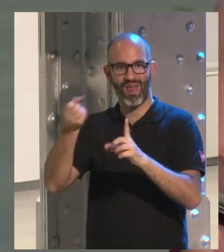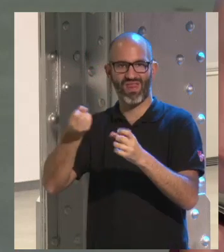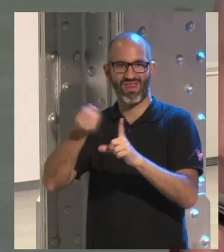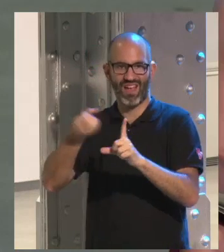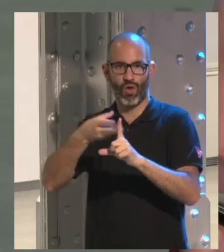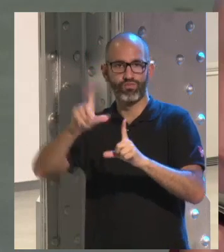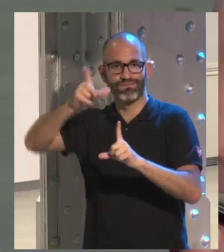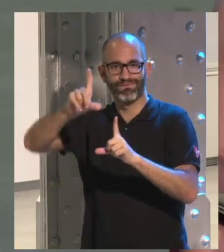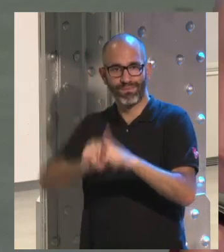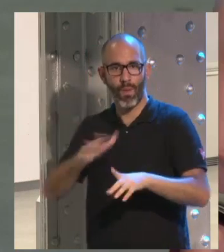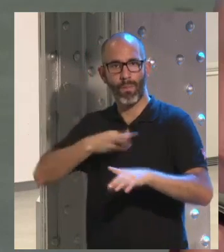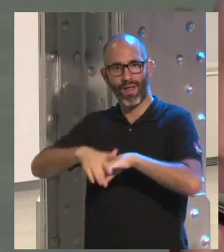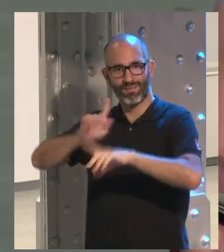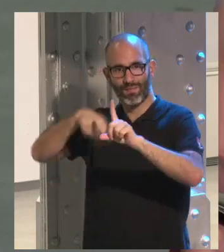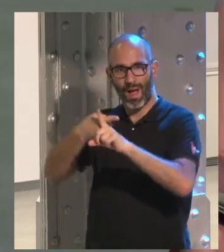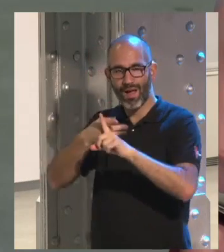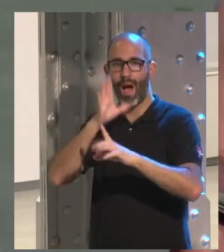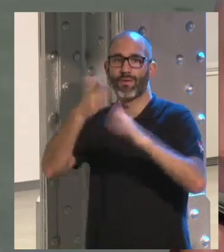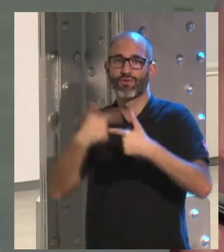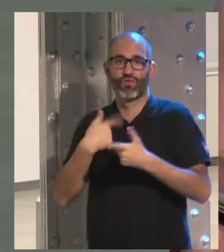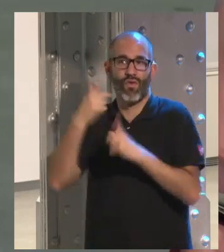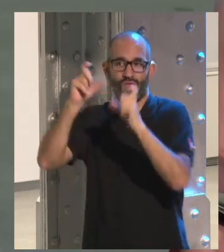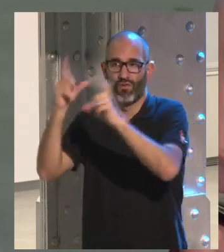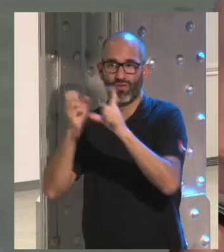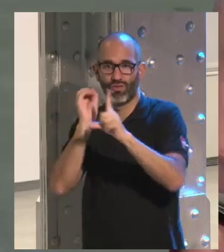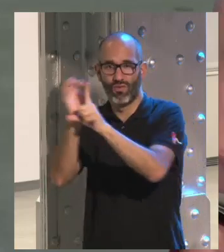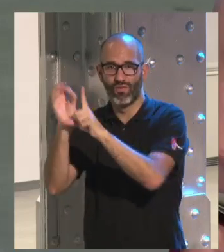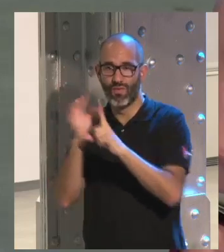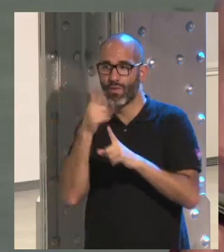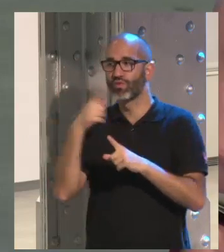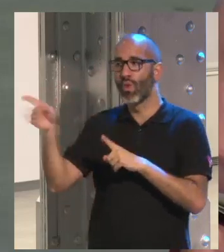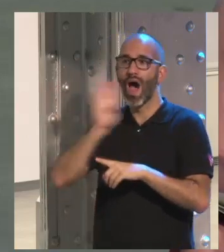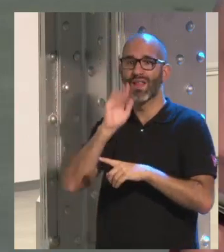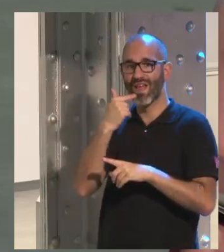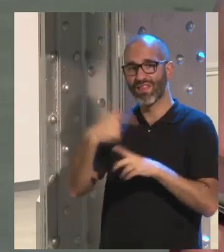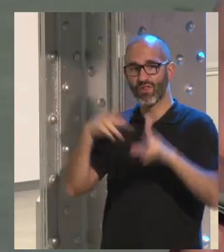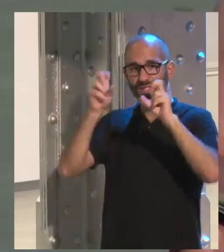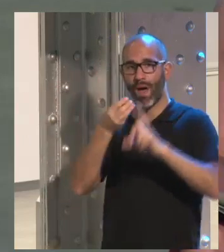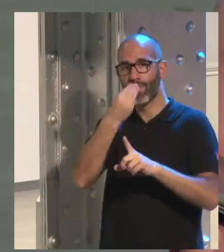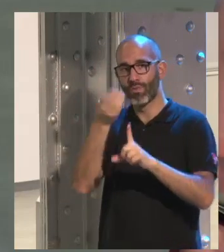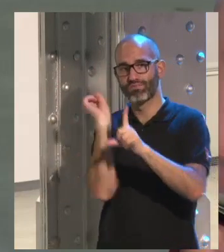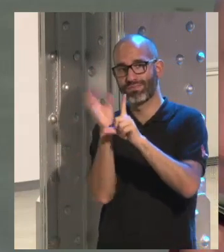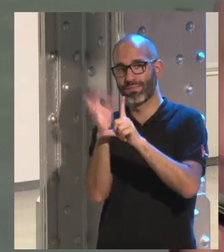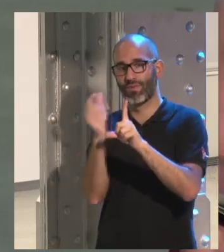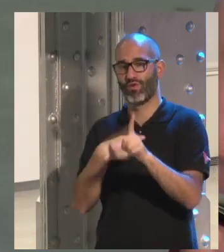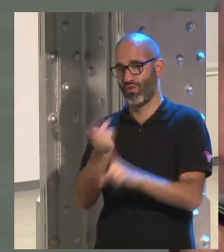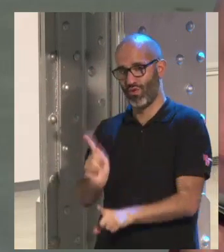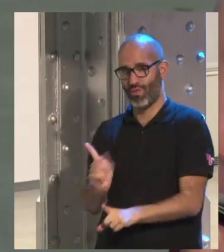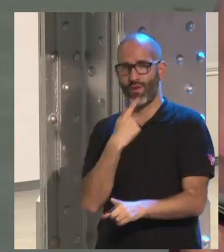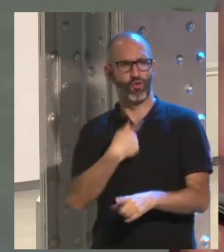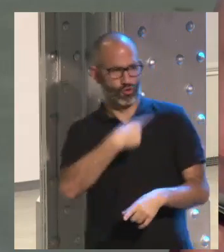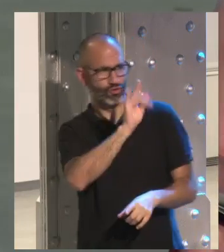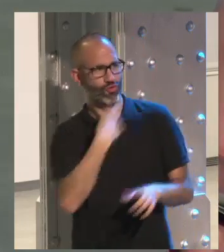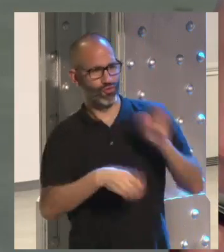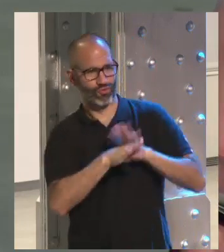compensa por el filtro Valencia y como no suelo fotografiar lo que como, a diferencia tuya, pues tampoco le veo mucho valor. Yo sí, pero lo voy a seguir haciendo. Y me